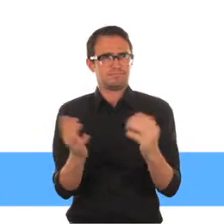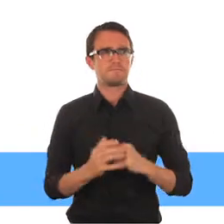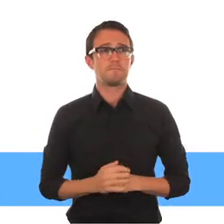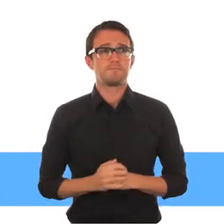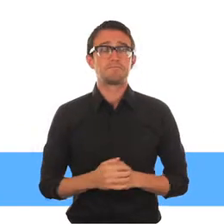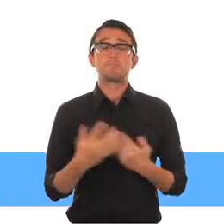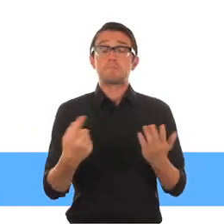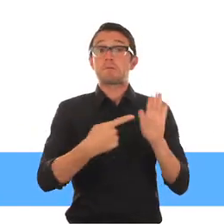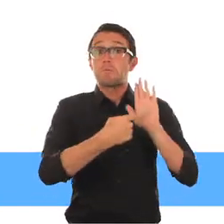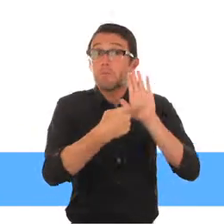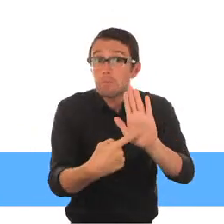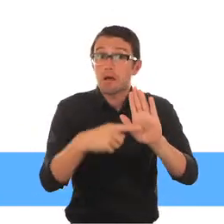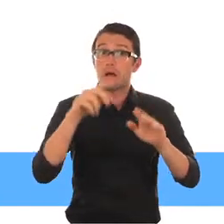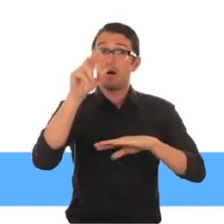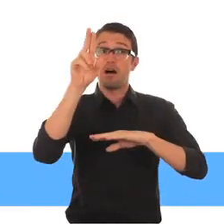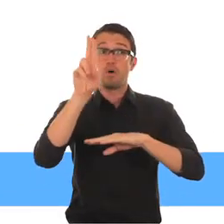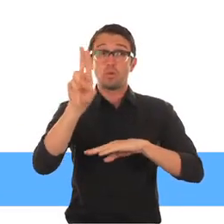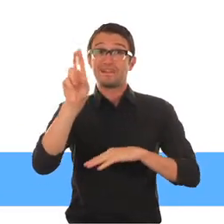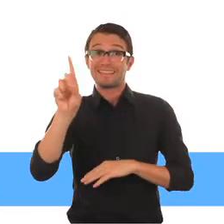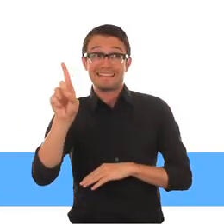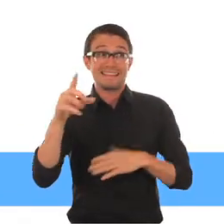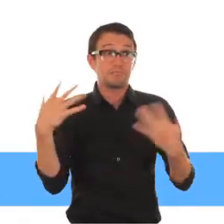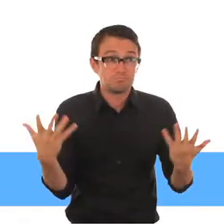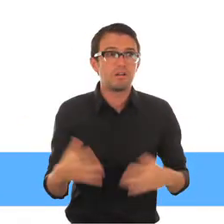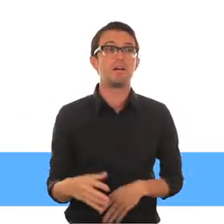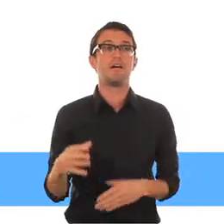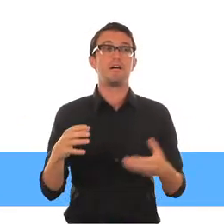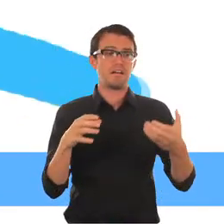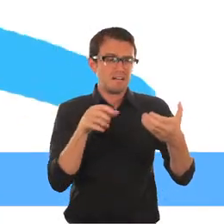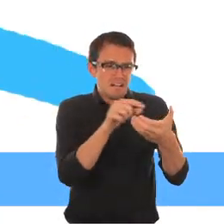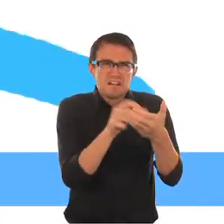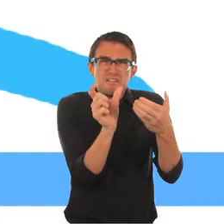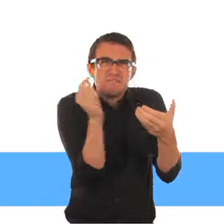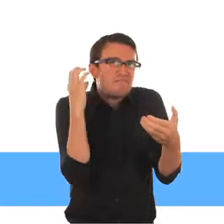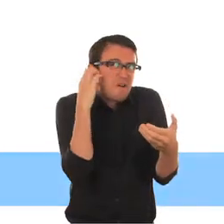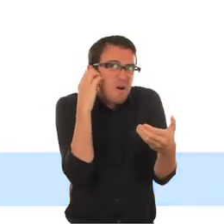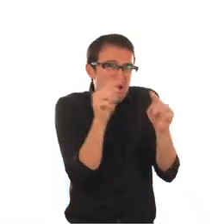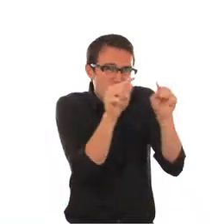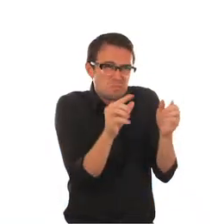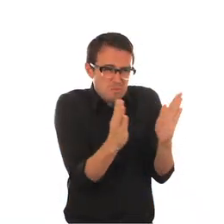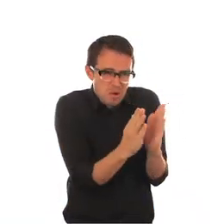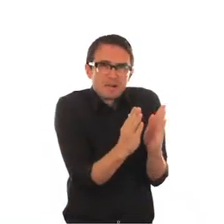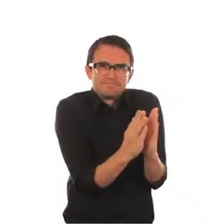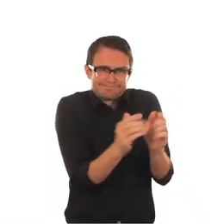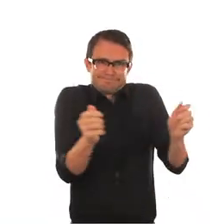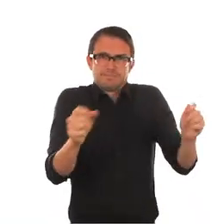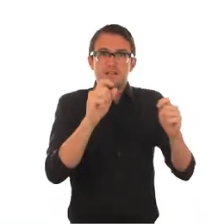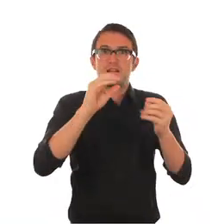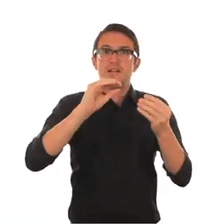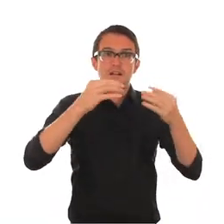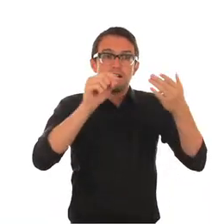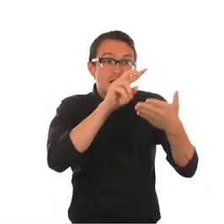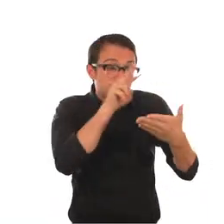Aquí tenemos algunos ejemplos del diseño universal Los números grandes en las teclas del teléfono son más fáciles de leer Una serie de historietas Una persona